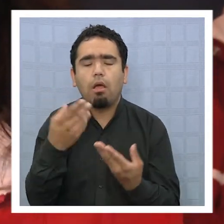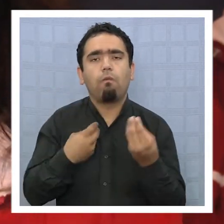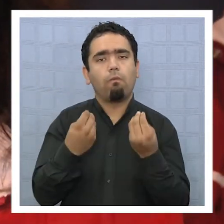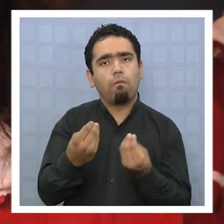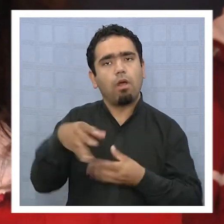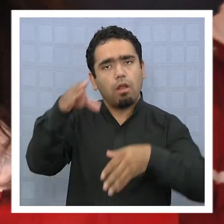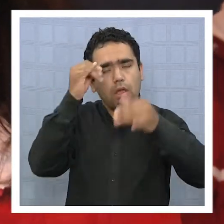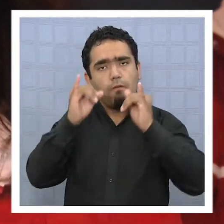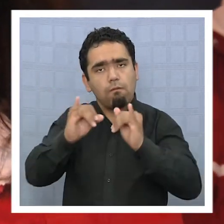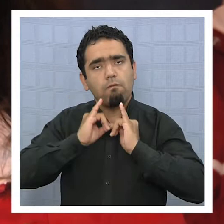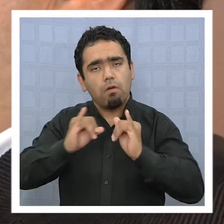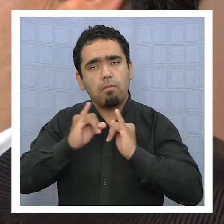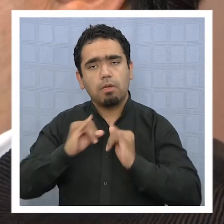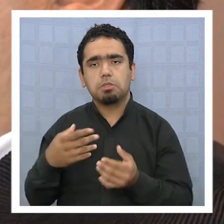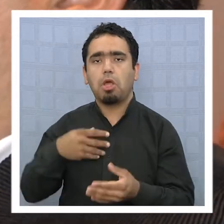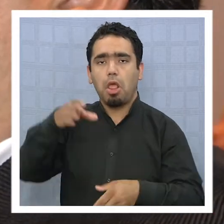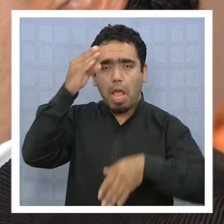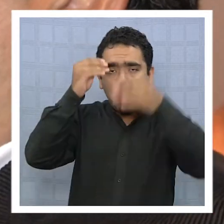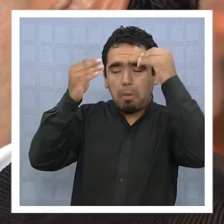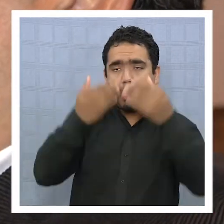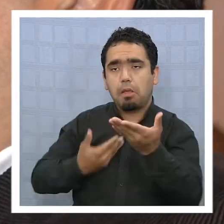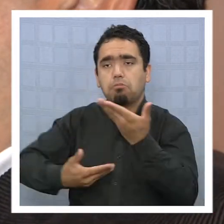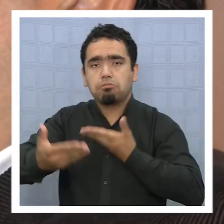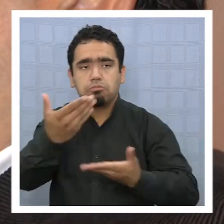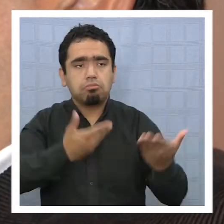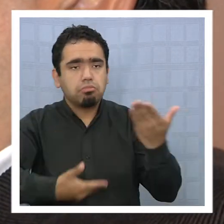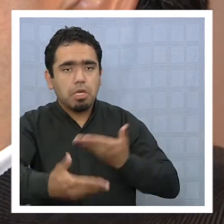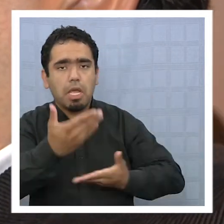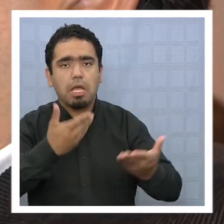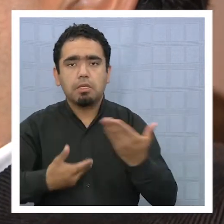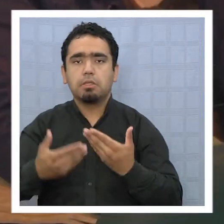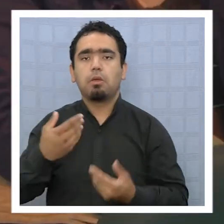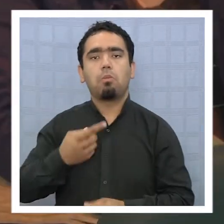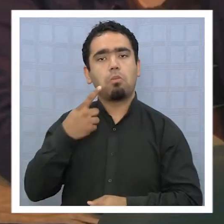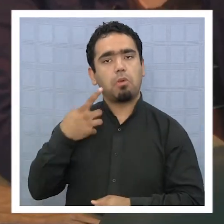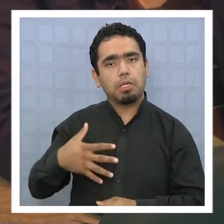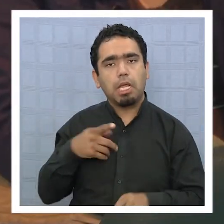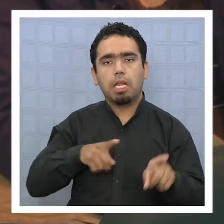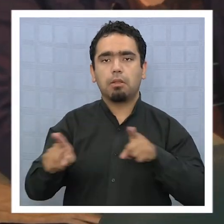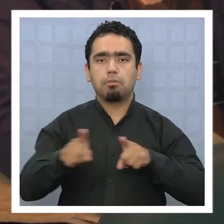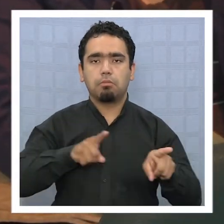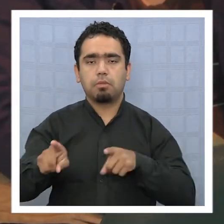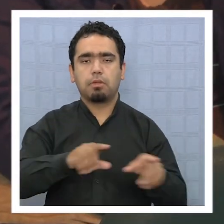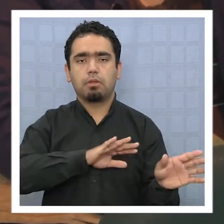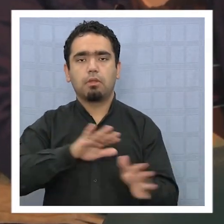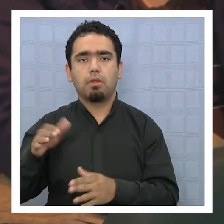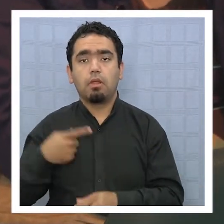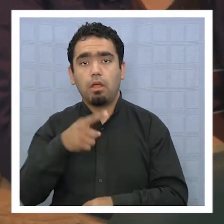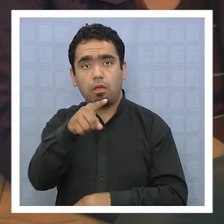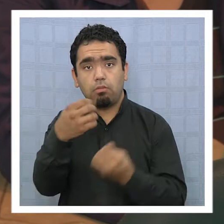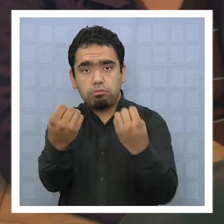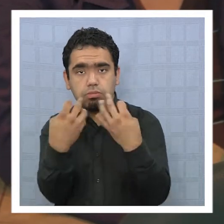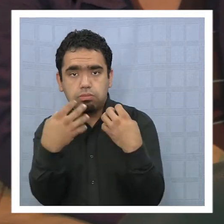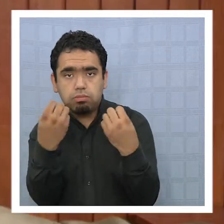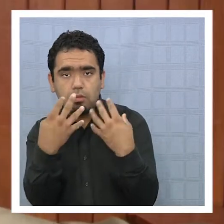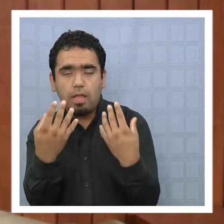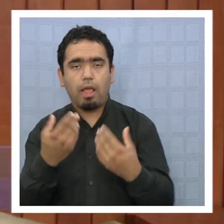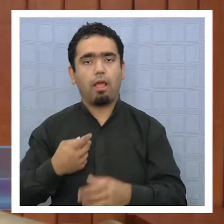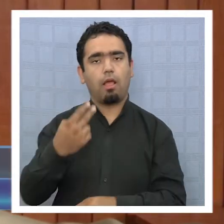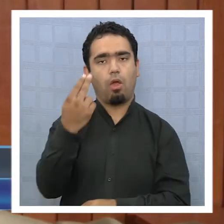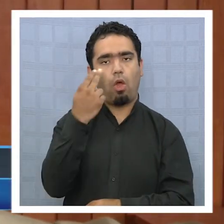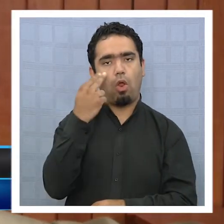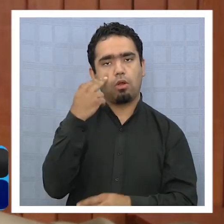las prácticas realizadas como instrumentos relevantes para su gestión. Lo que nos están entregando en este minuto son conocimientos